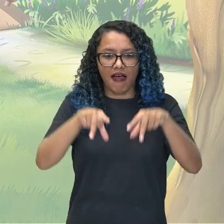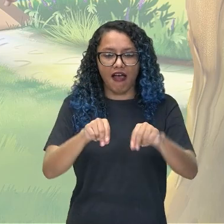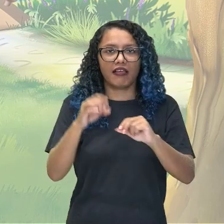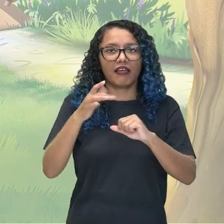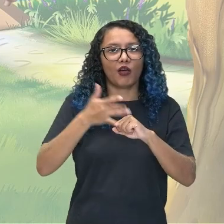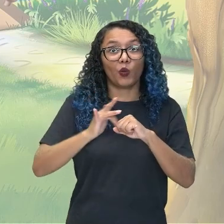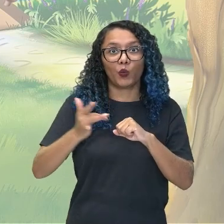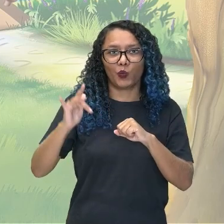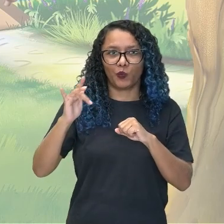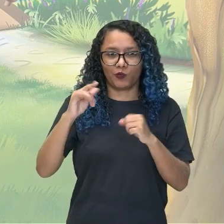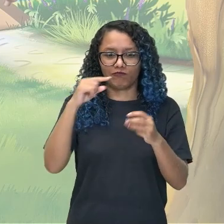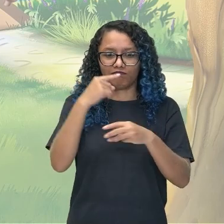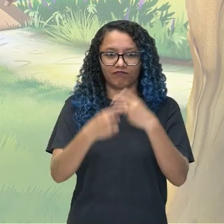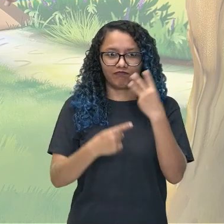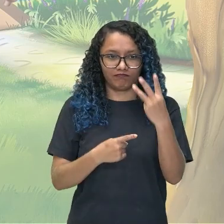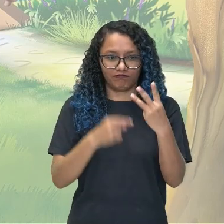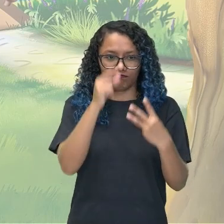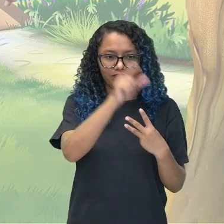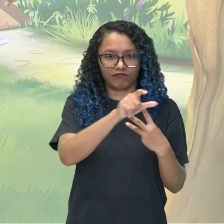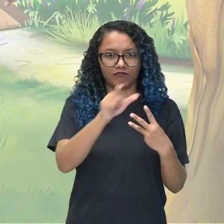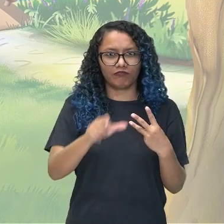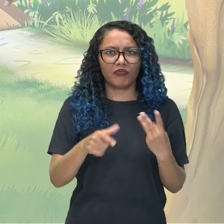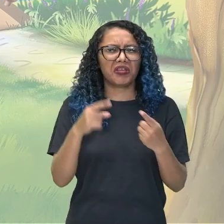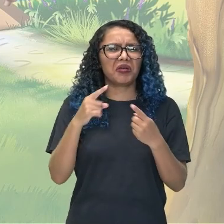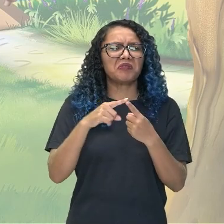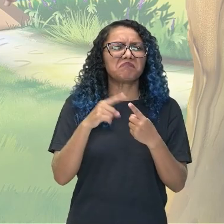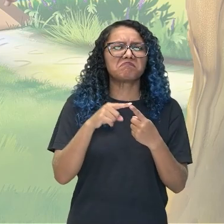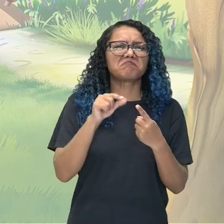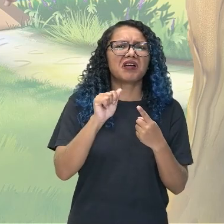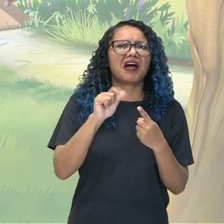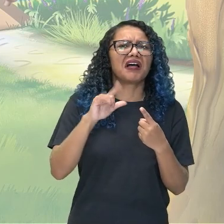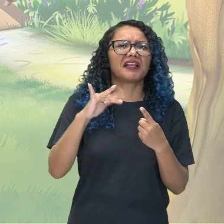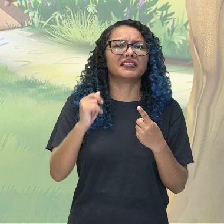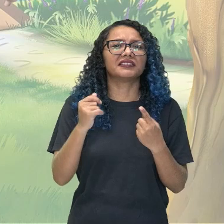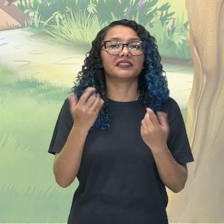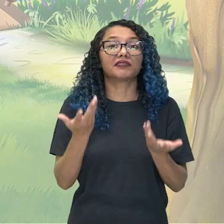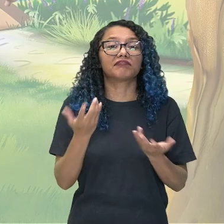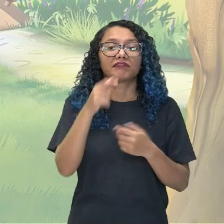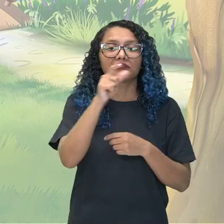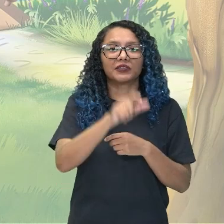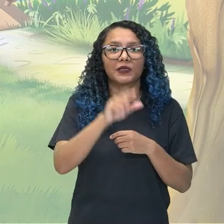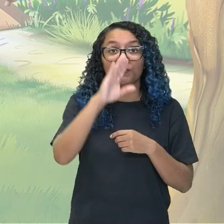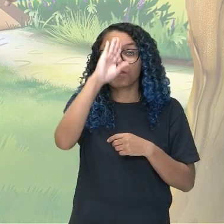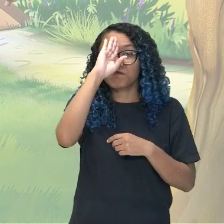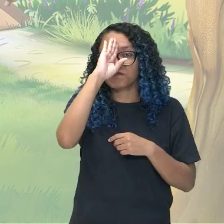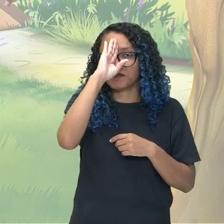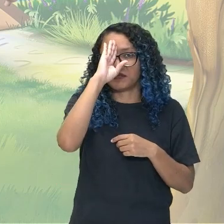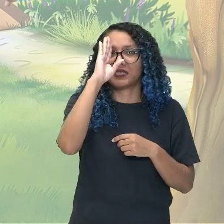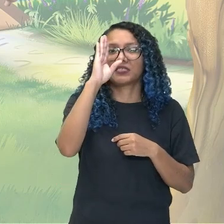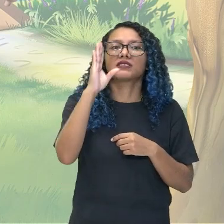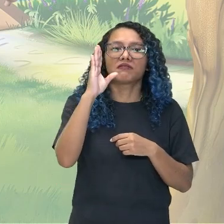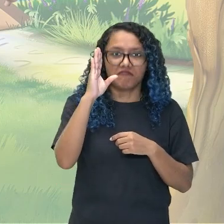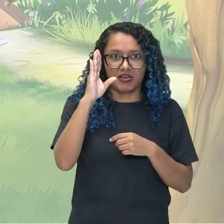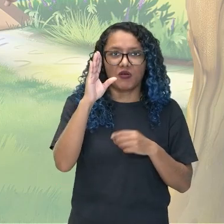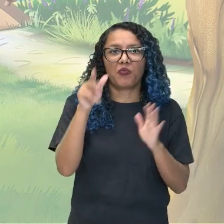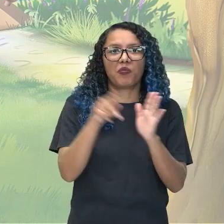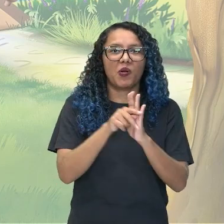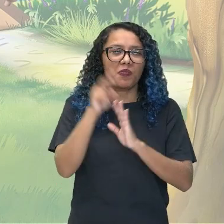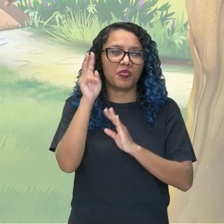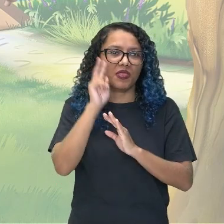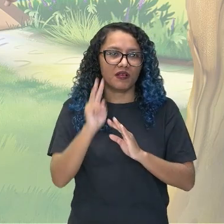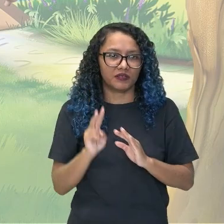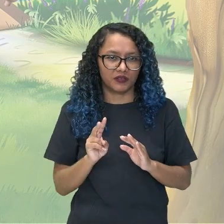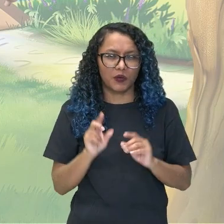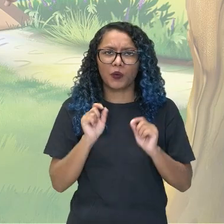Entonces, Alicia. ¿Quién es Alicia? Él es protagonista. Entonces, la protagonista de nuestra historia es una